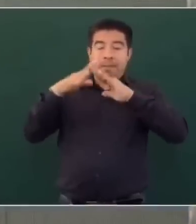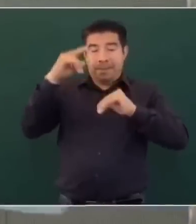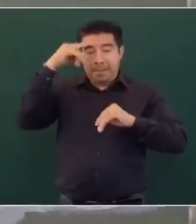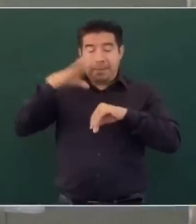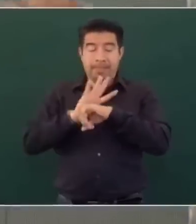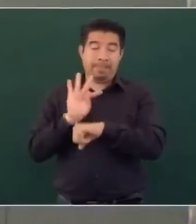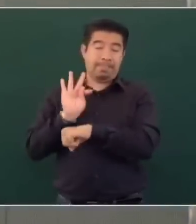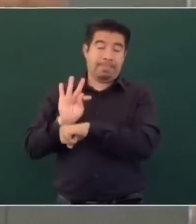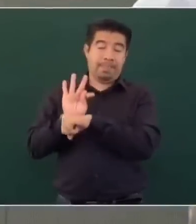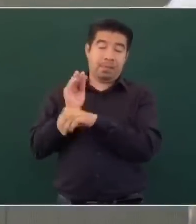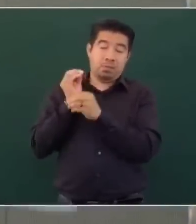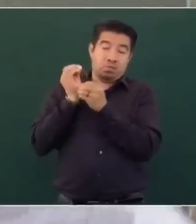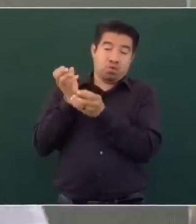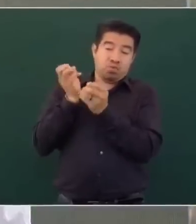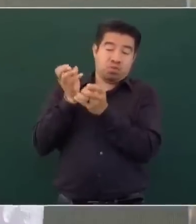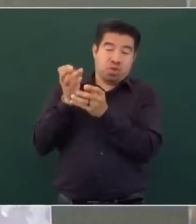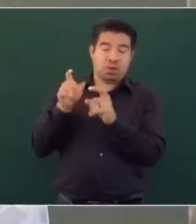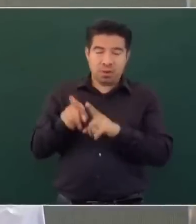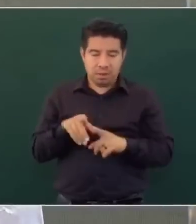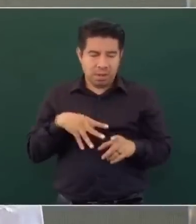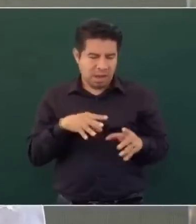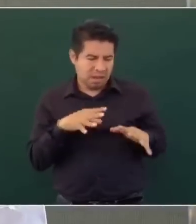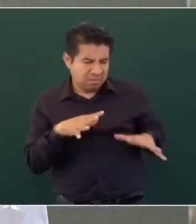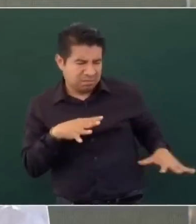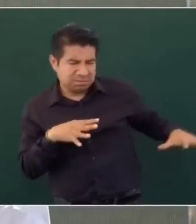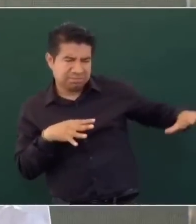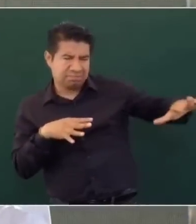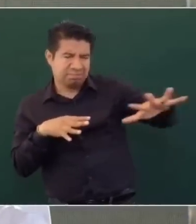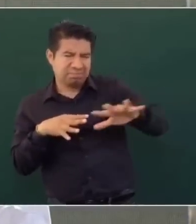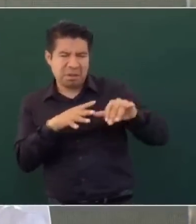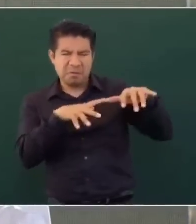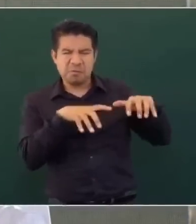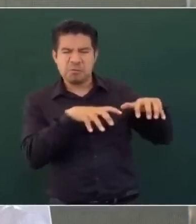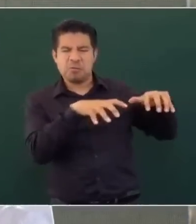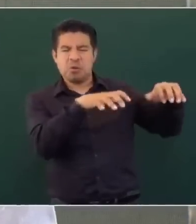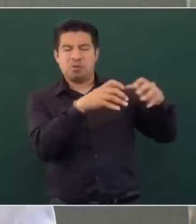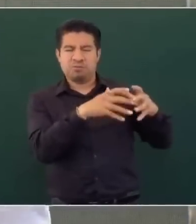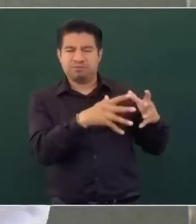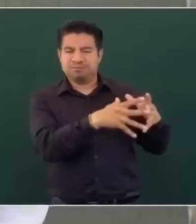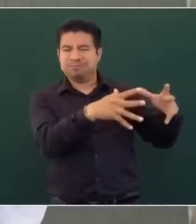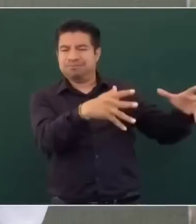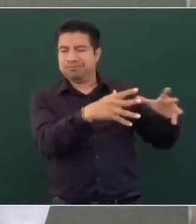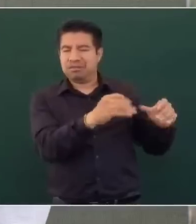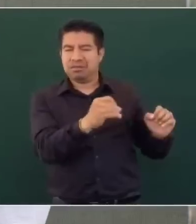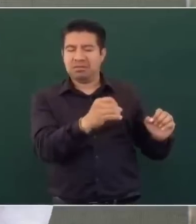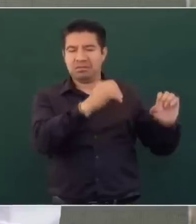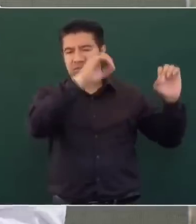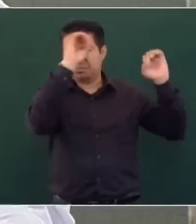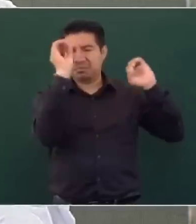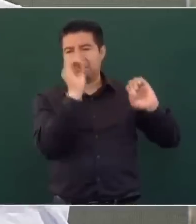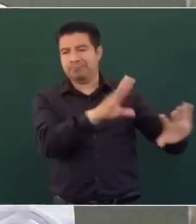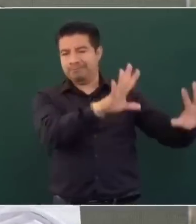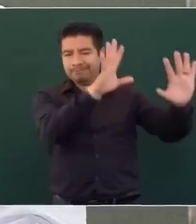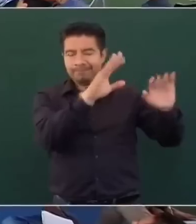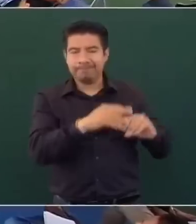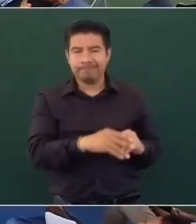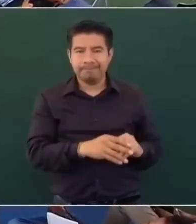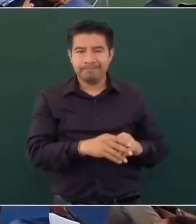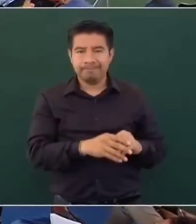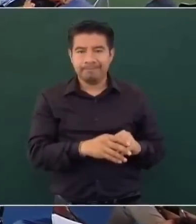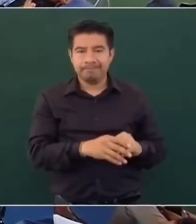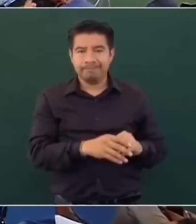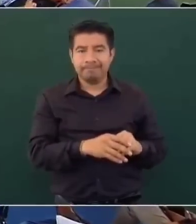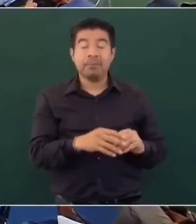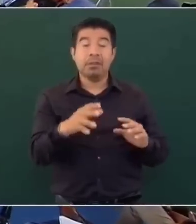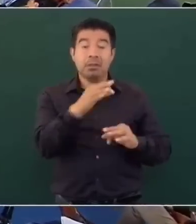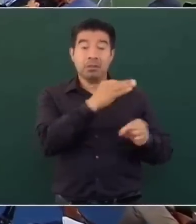pueblo. No, se les olvida que la política es